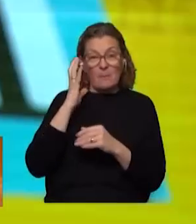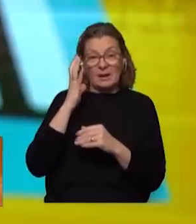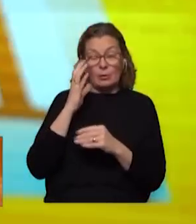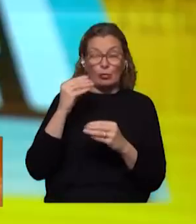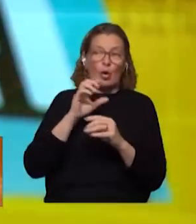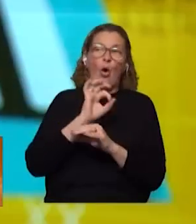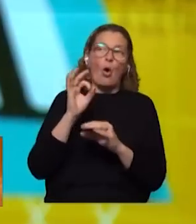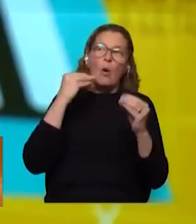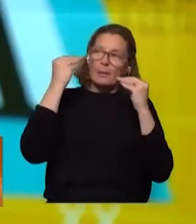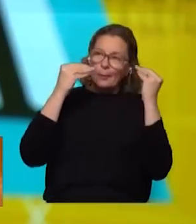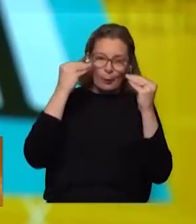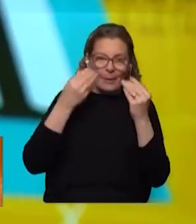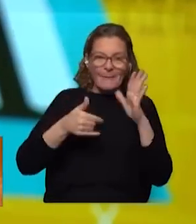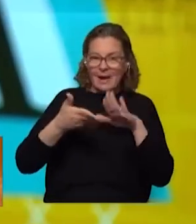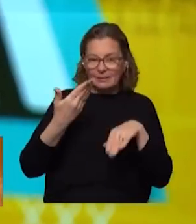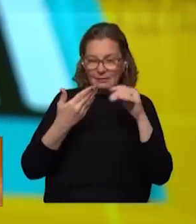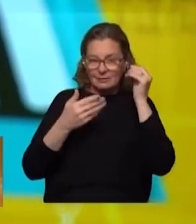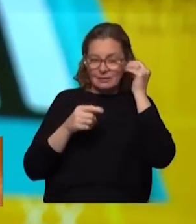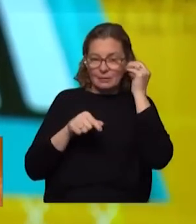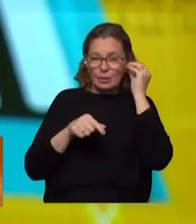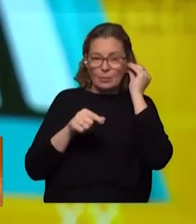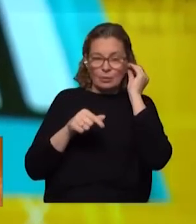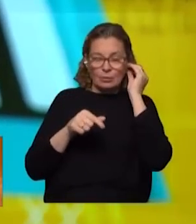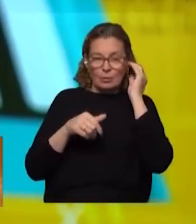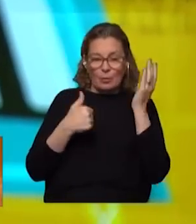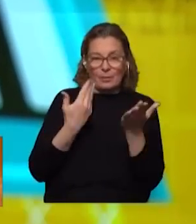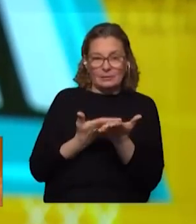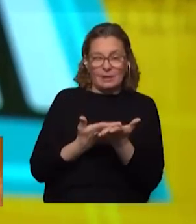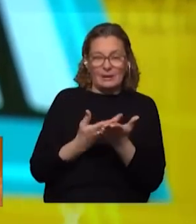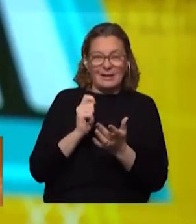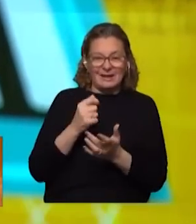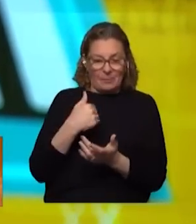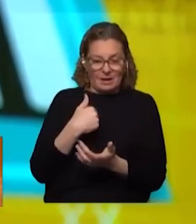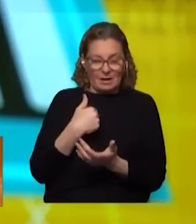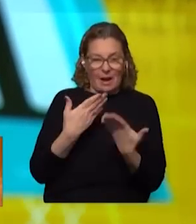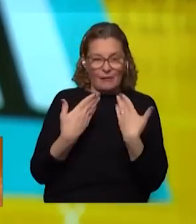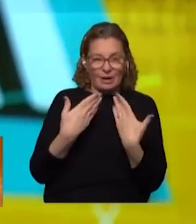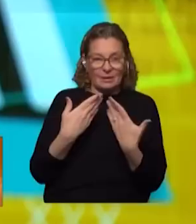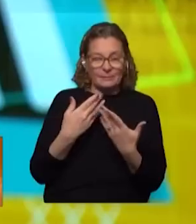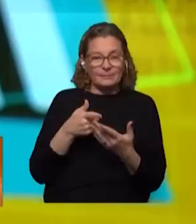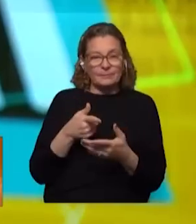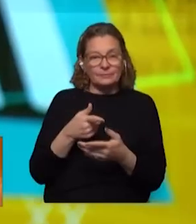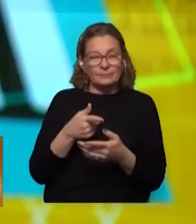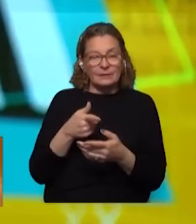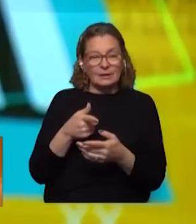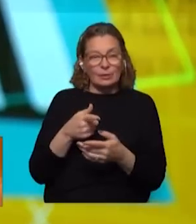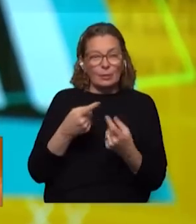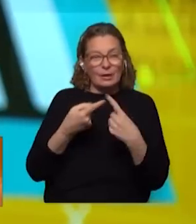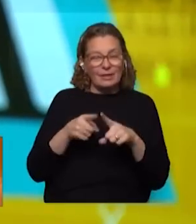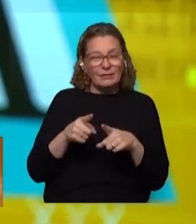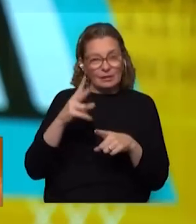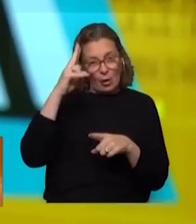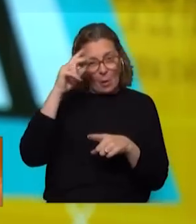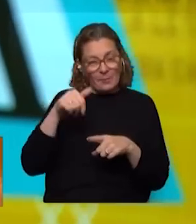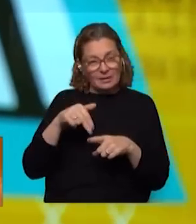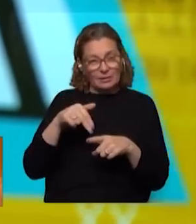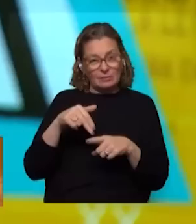preocupante es que en cómo se nos fue planteado a quien habla a la hora de la imputación es que esto era una diferencia de opiniones